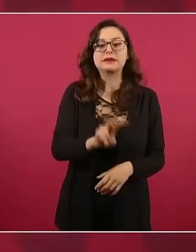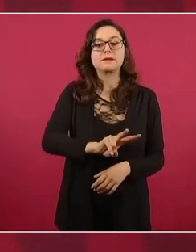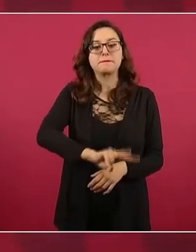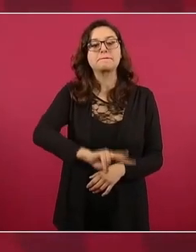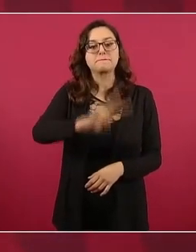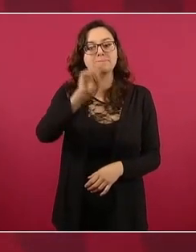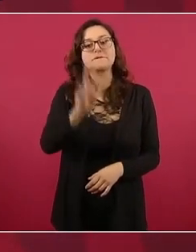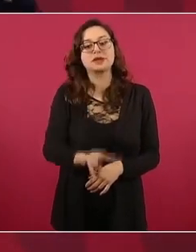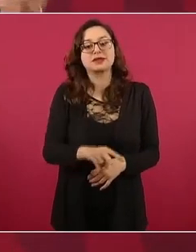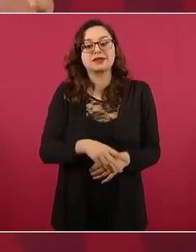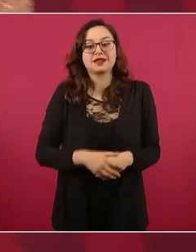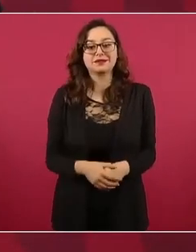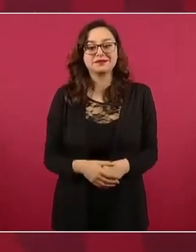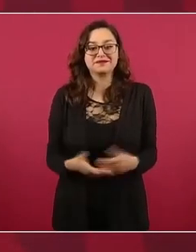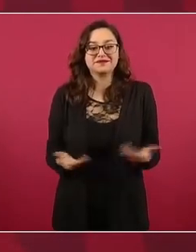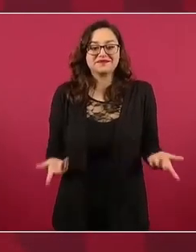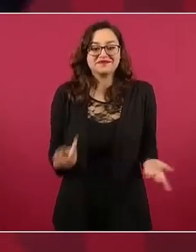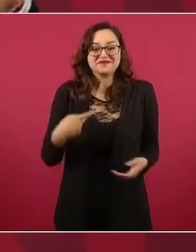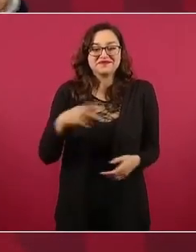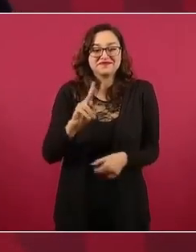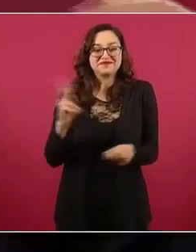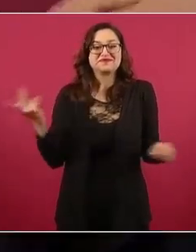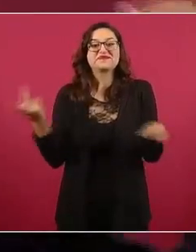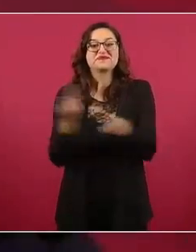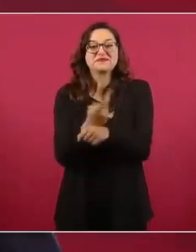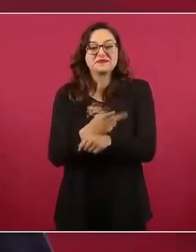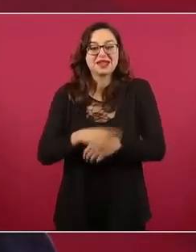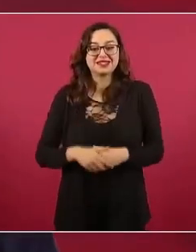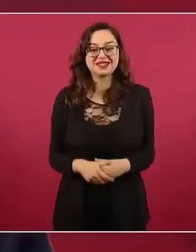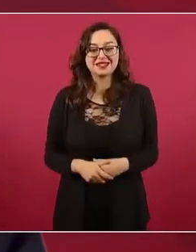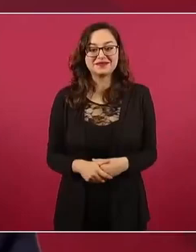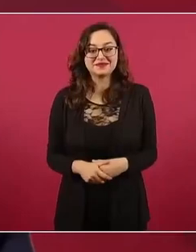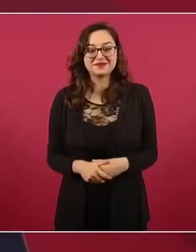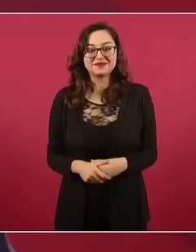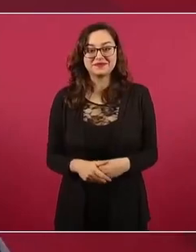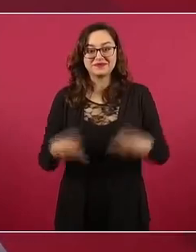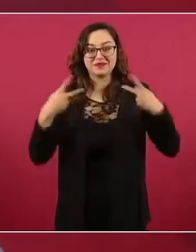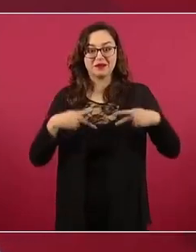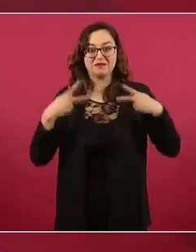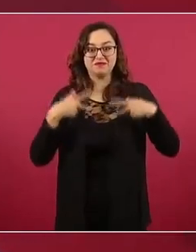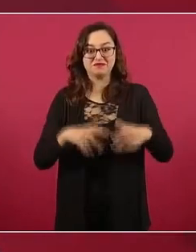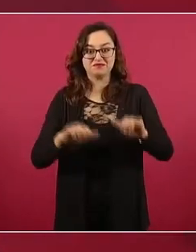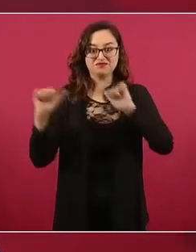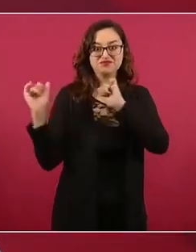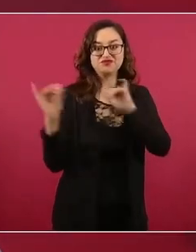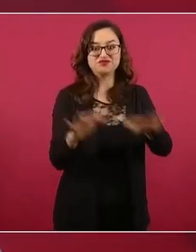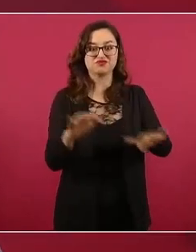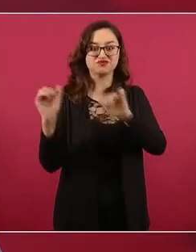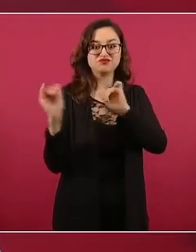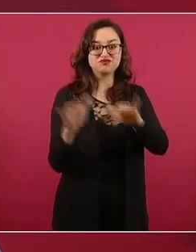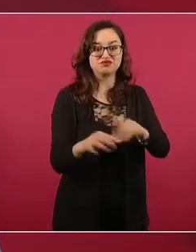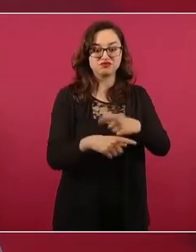pero es un crecimiento poblacional que demanda servicios,